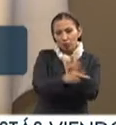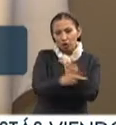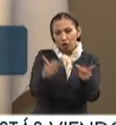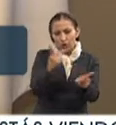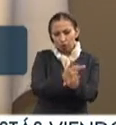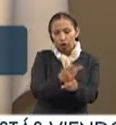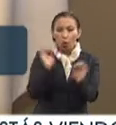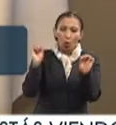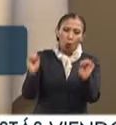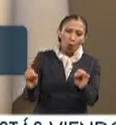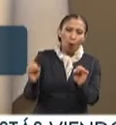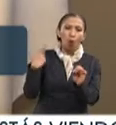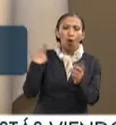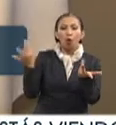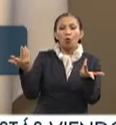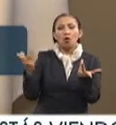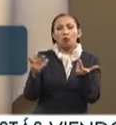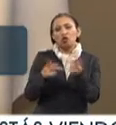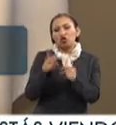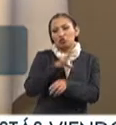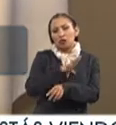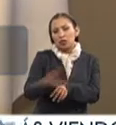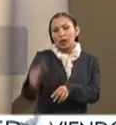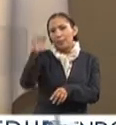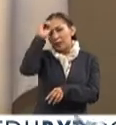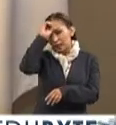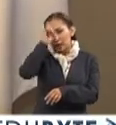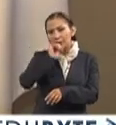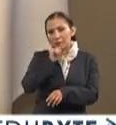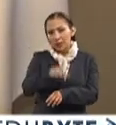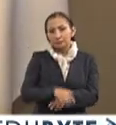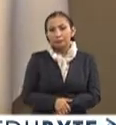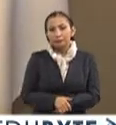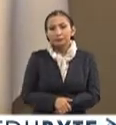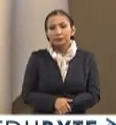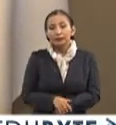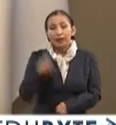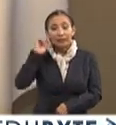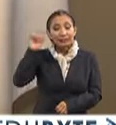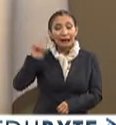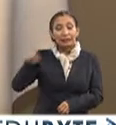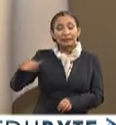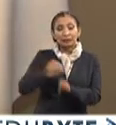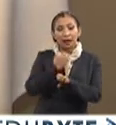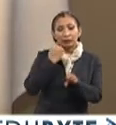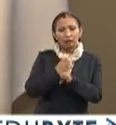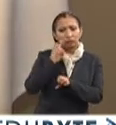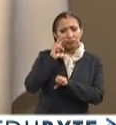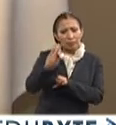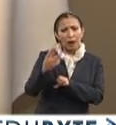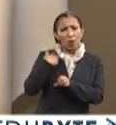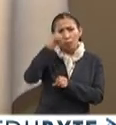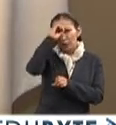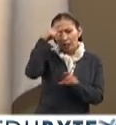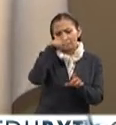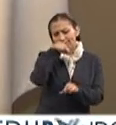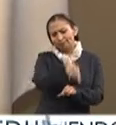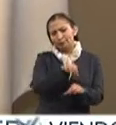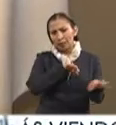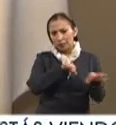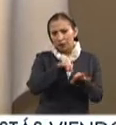manufacturera y la industria, la producción en general, la minería. Zacatecas es un estado eminentemente minero,